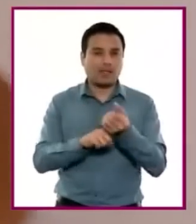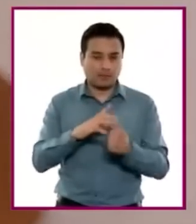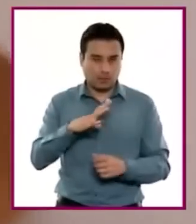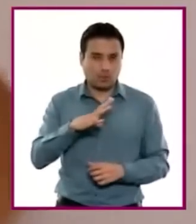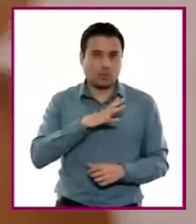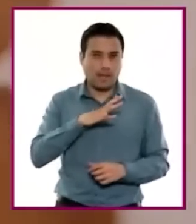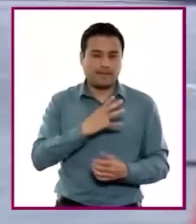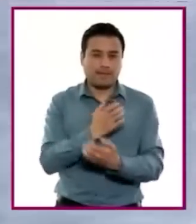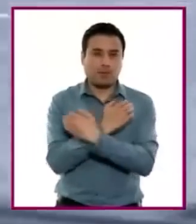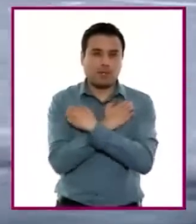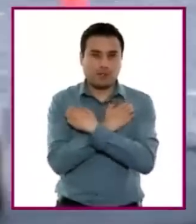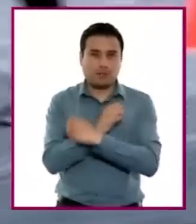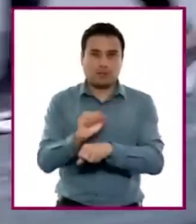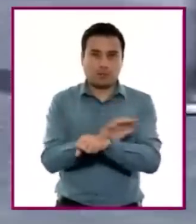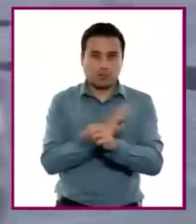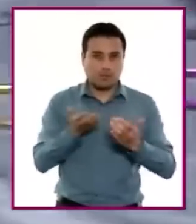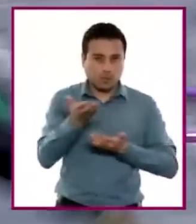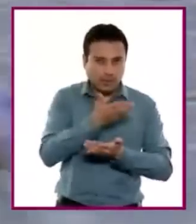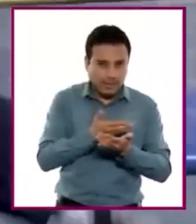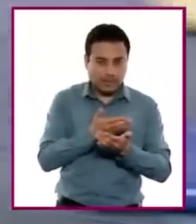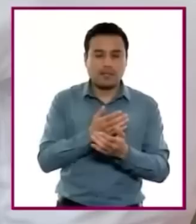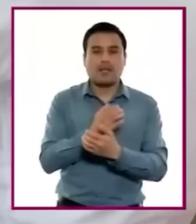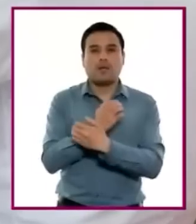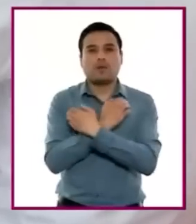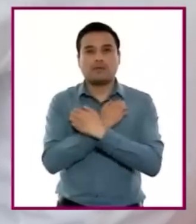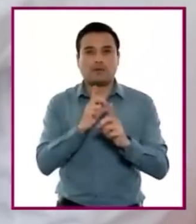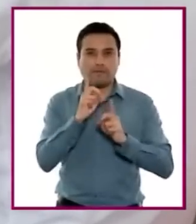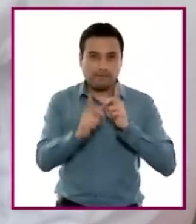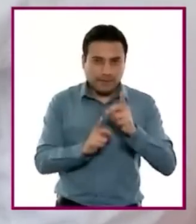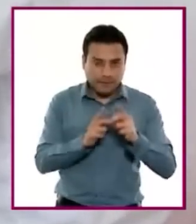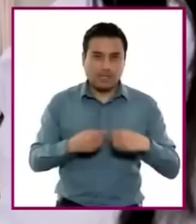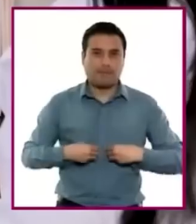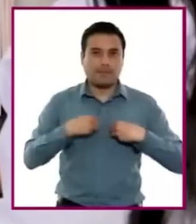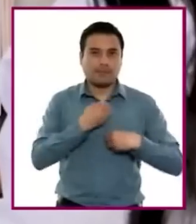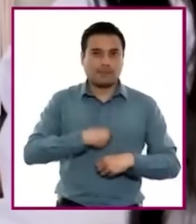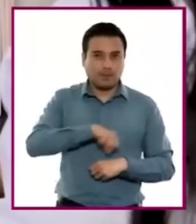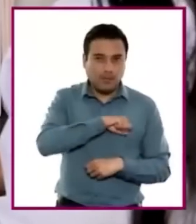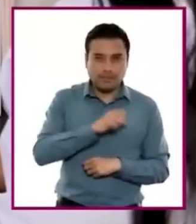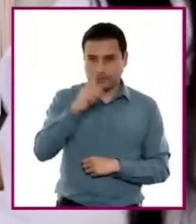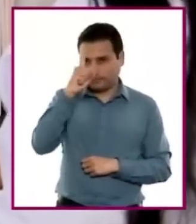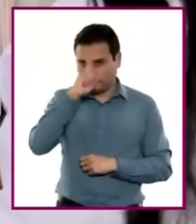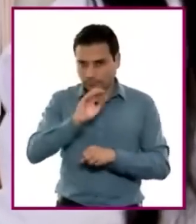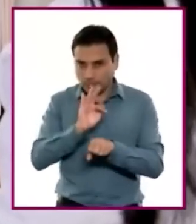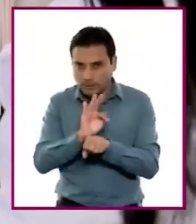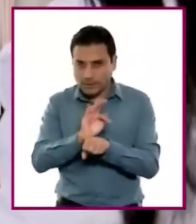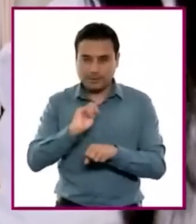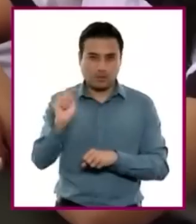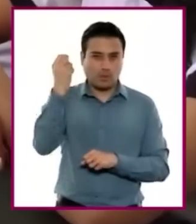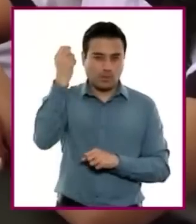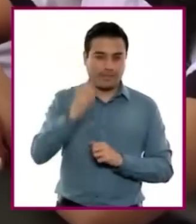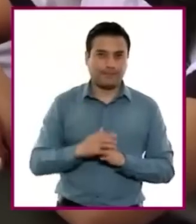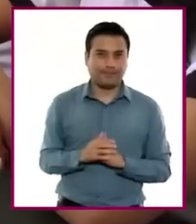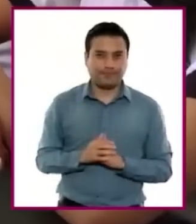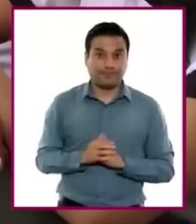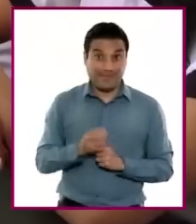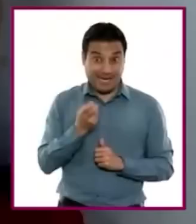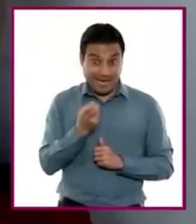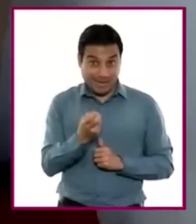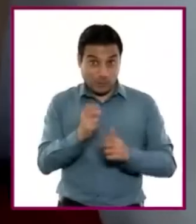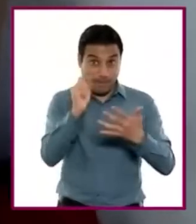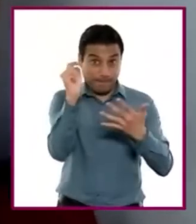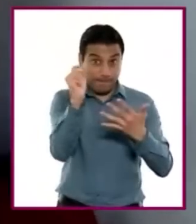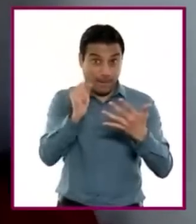socioemocional, educación física, vida saludable, tutoría y tecnología, los cuales propician la